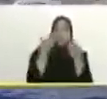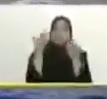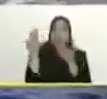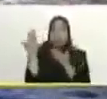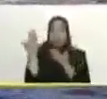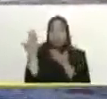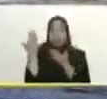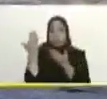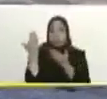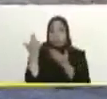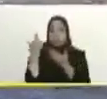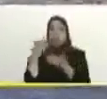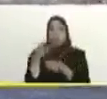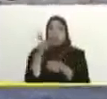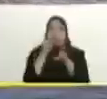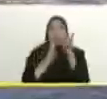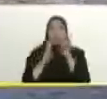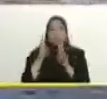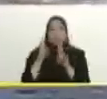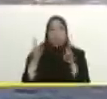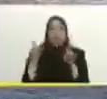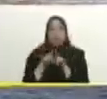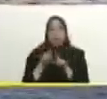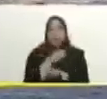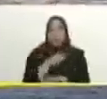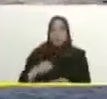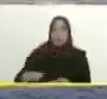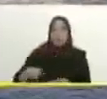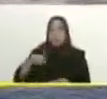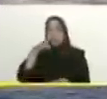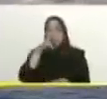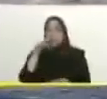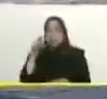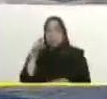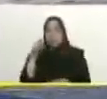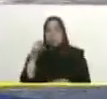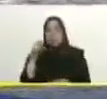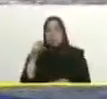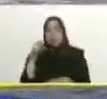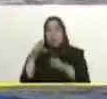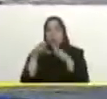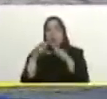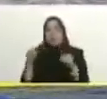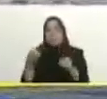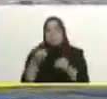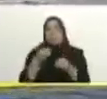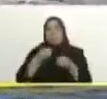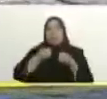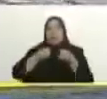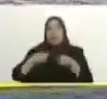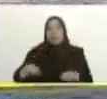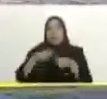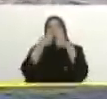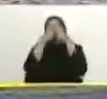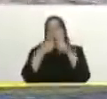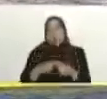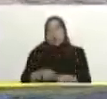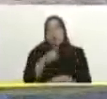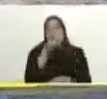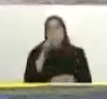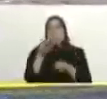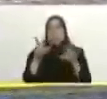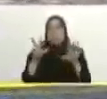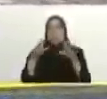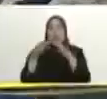igualmente presidente hemos tenido una afectación directa de pérdida total 101 familias con